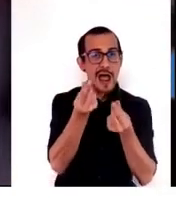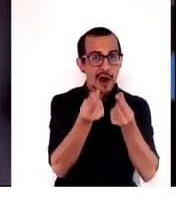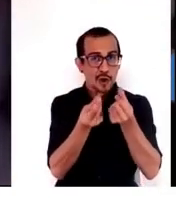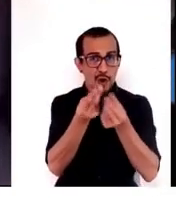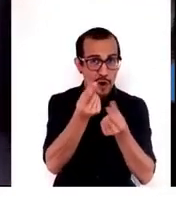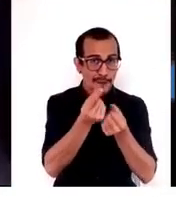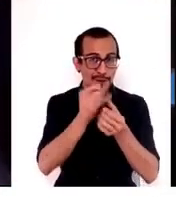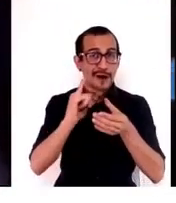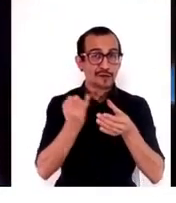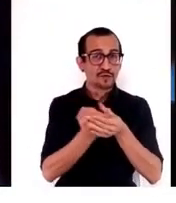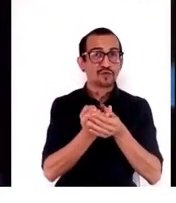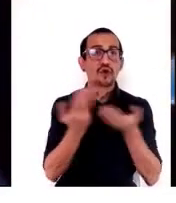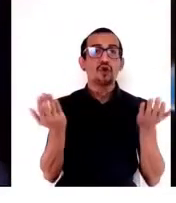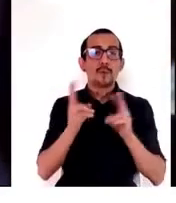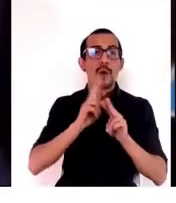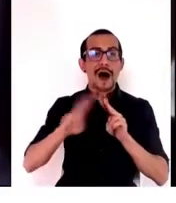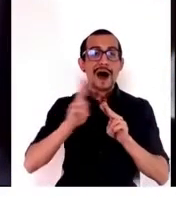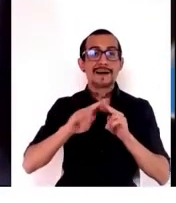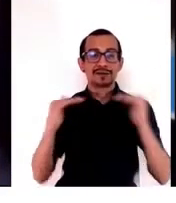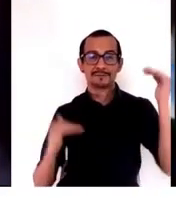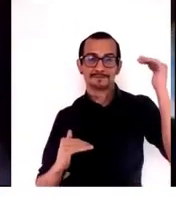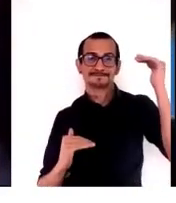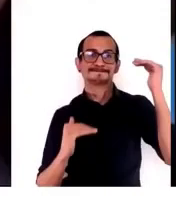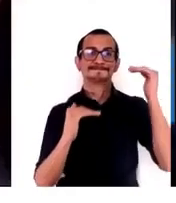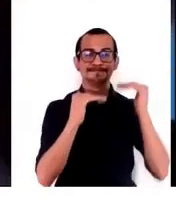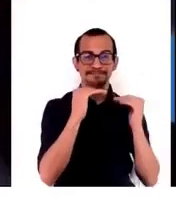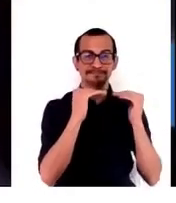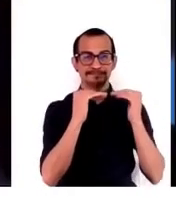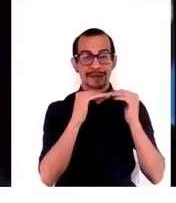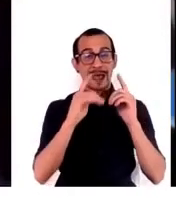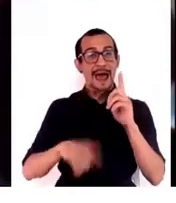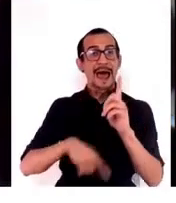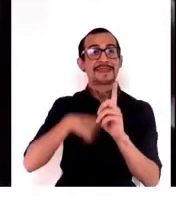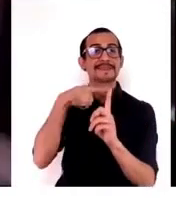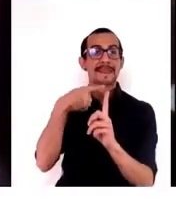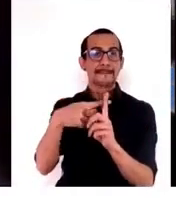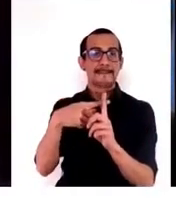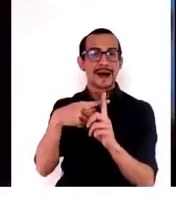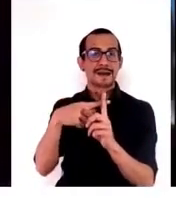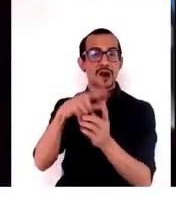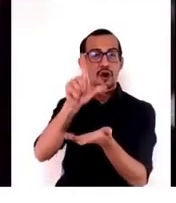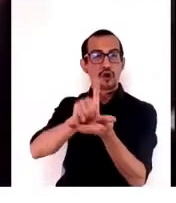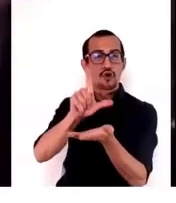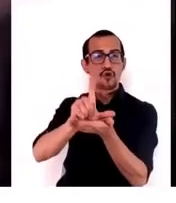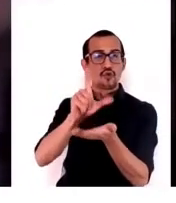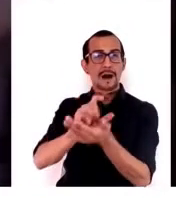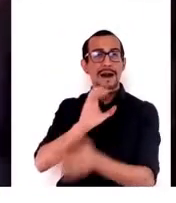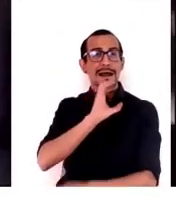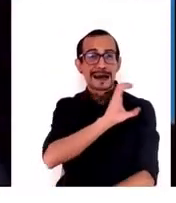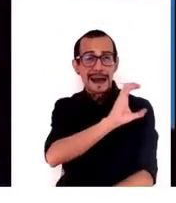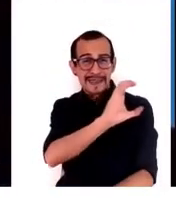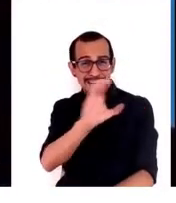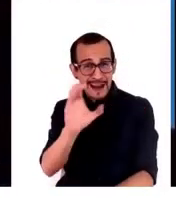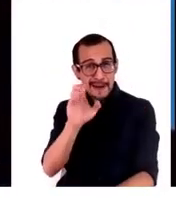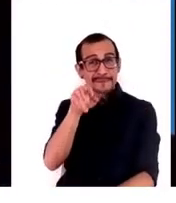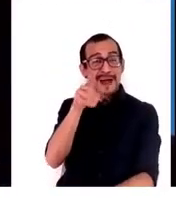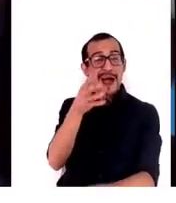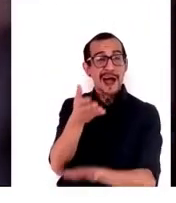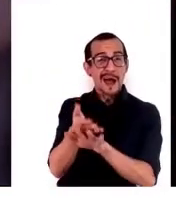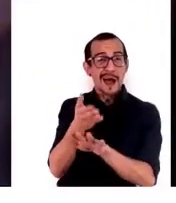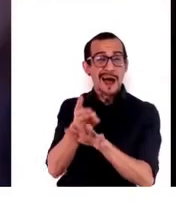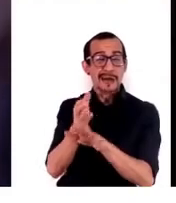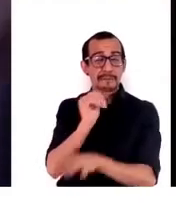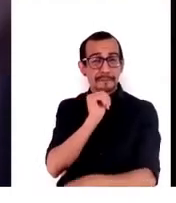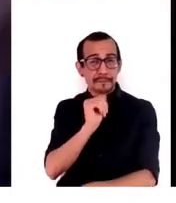reducción de la disecualidad. Además, en las zonas urbanas rurales, países ricos y